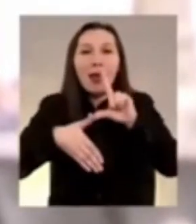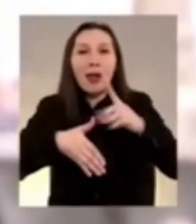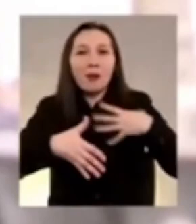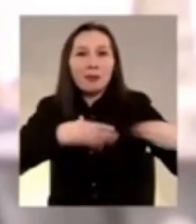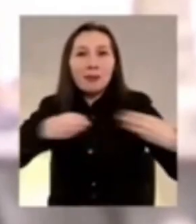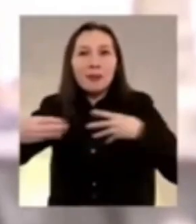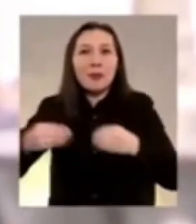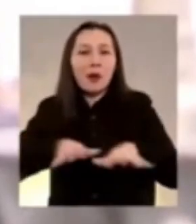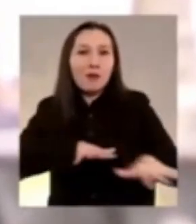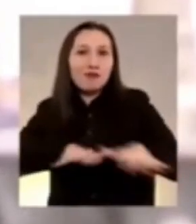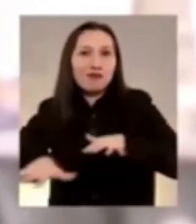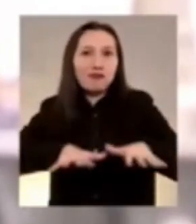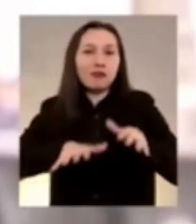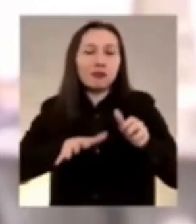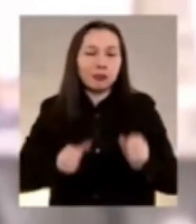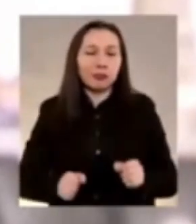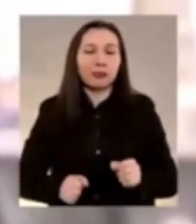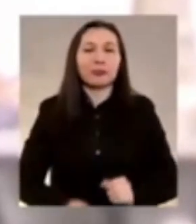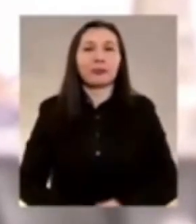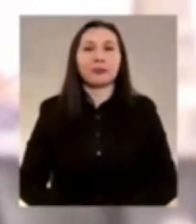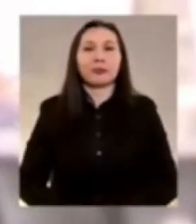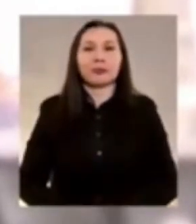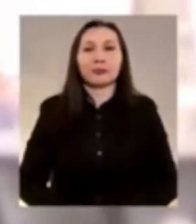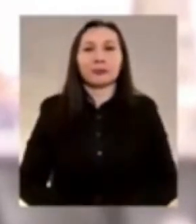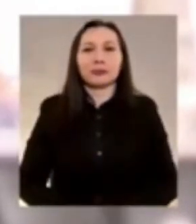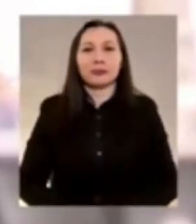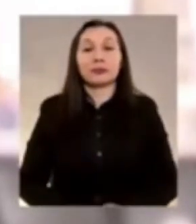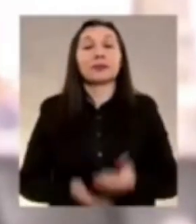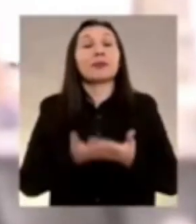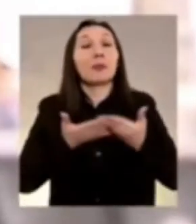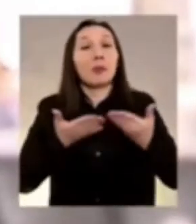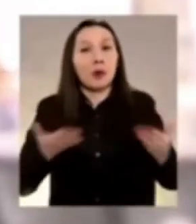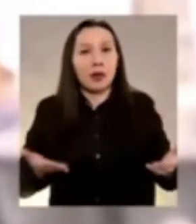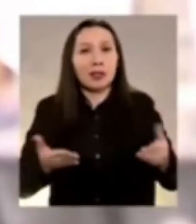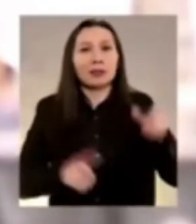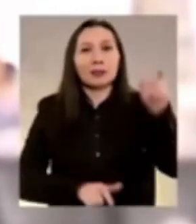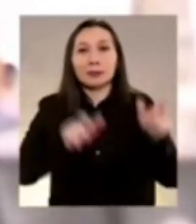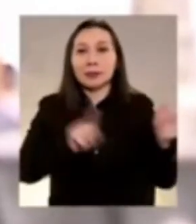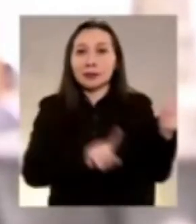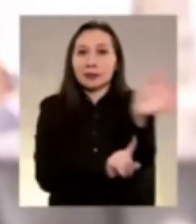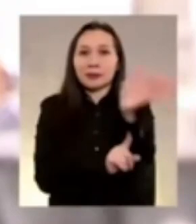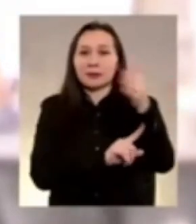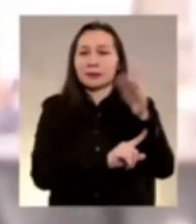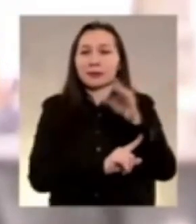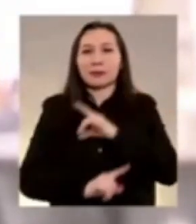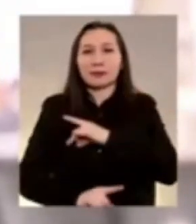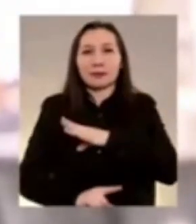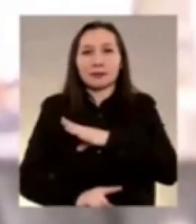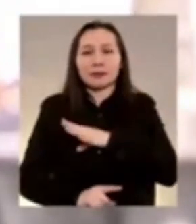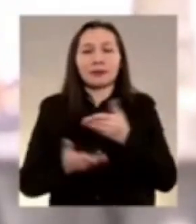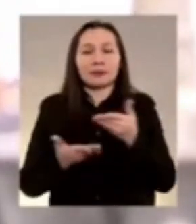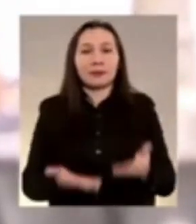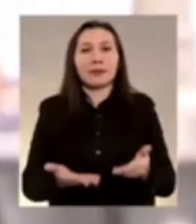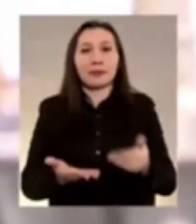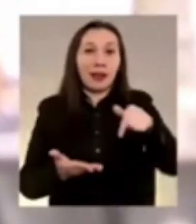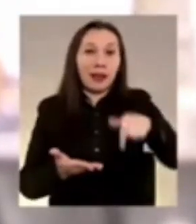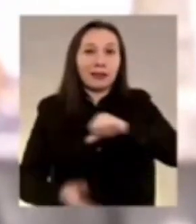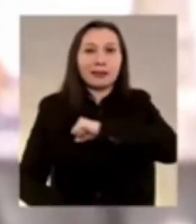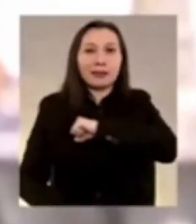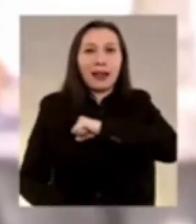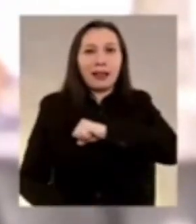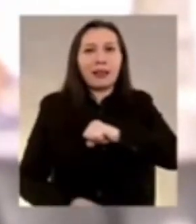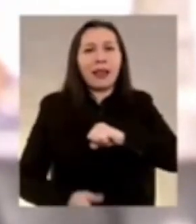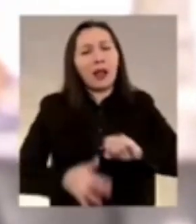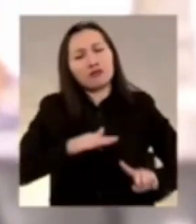y movilizadora. Por eso, compatriotas, desde este Santiago